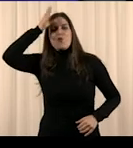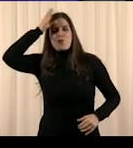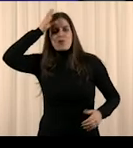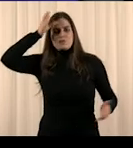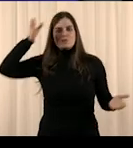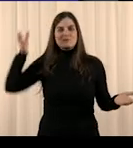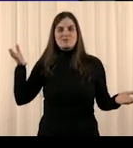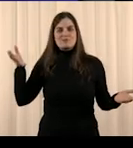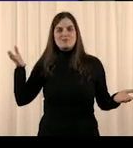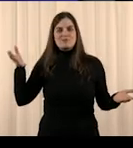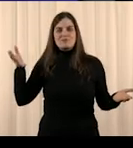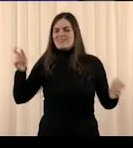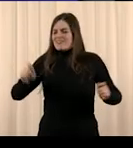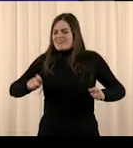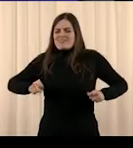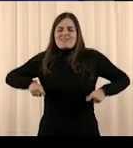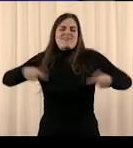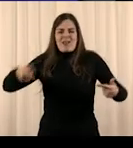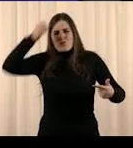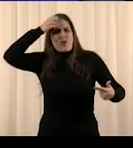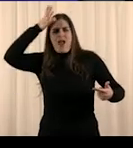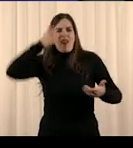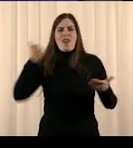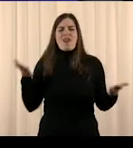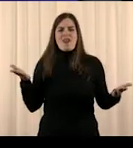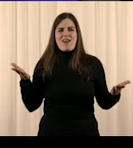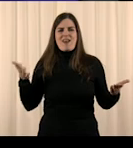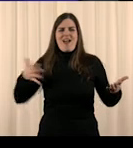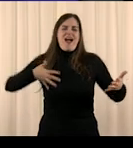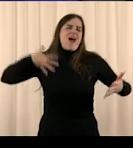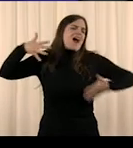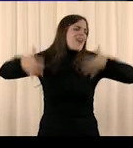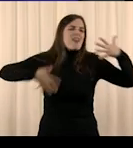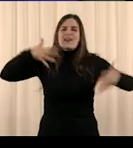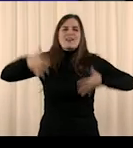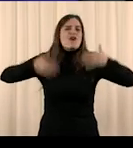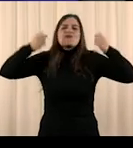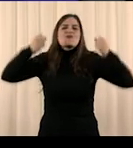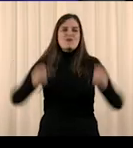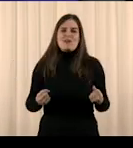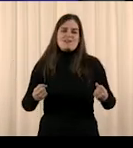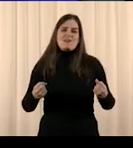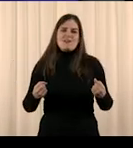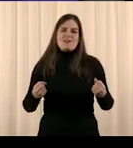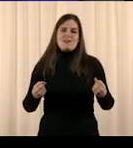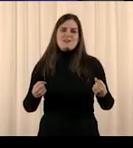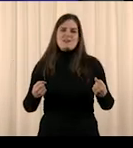ser humano. Una alegría que está presente.